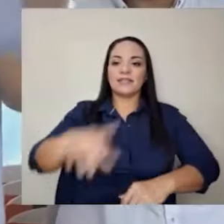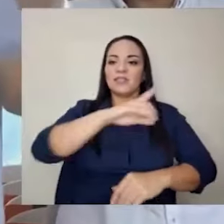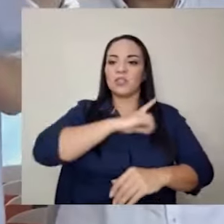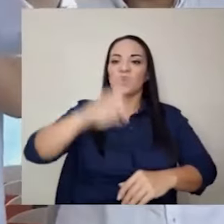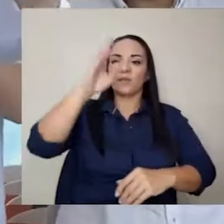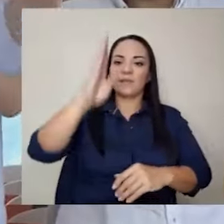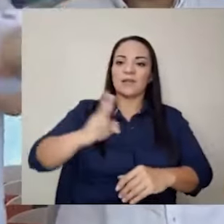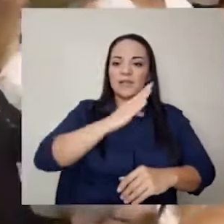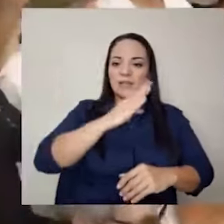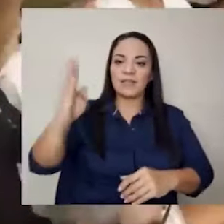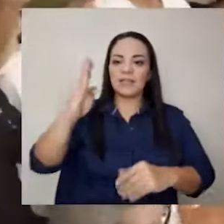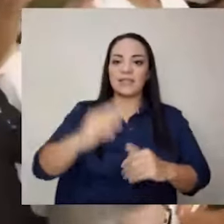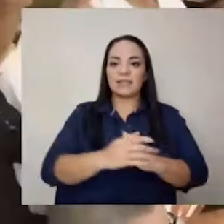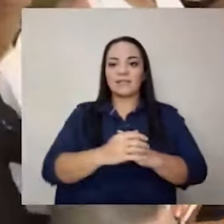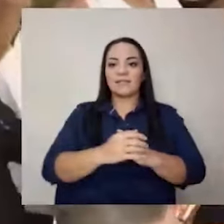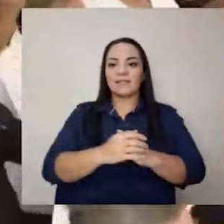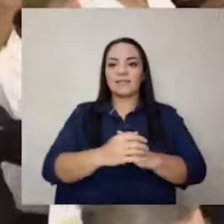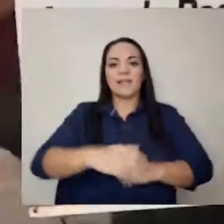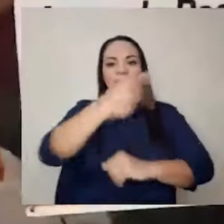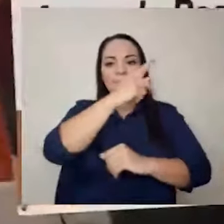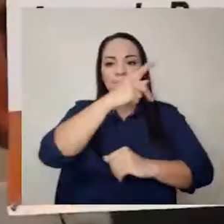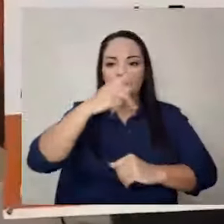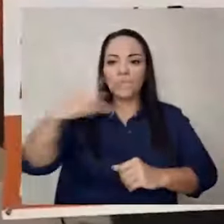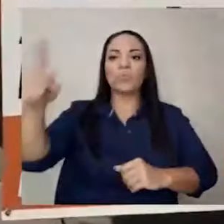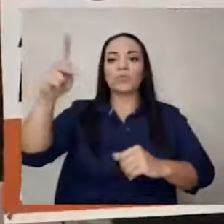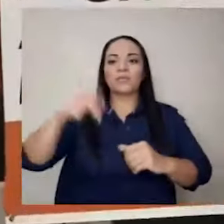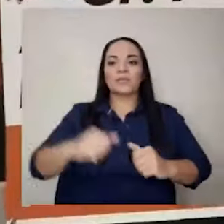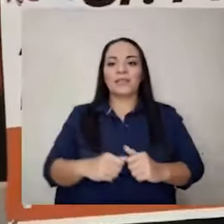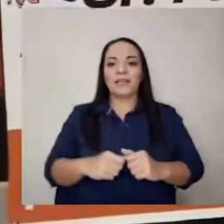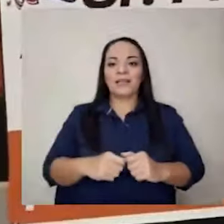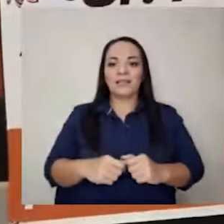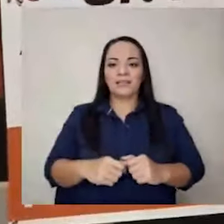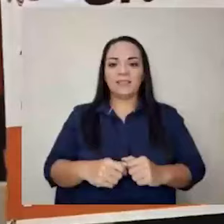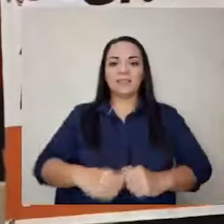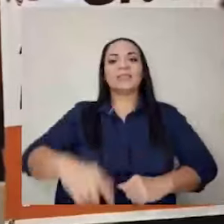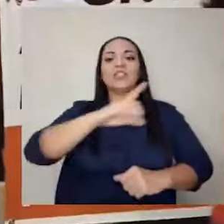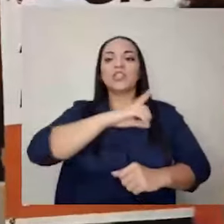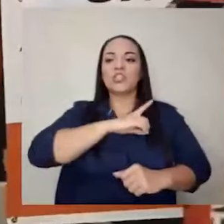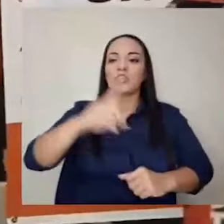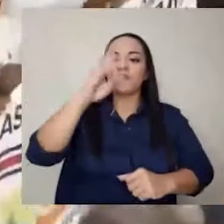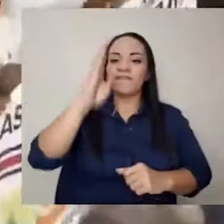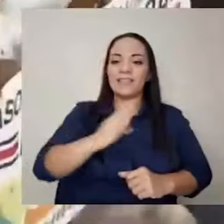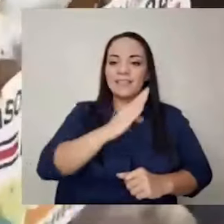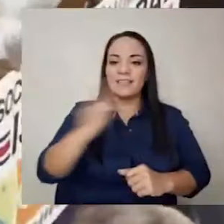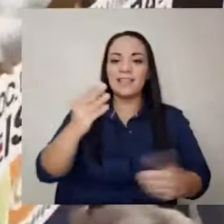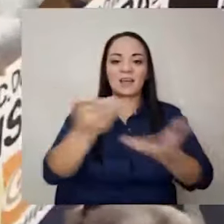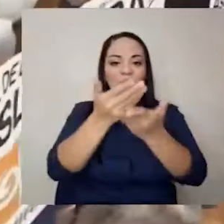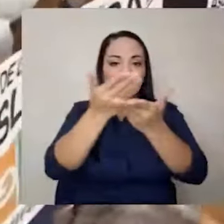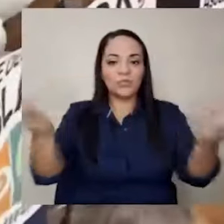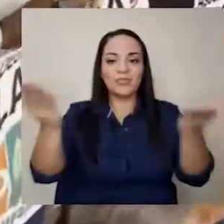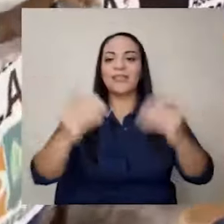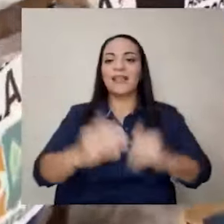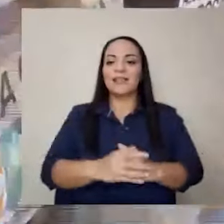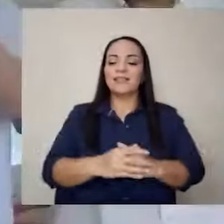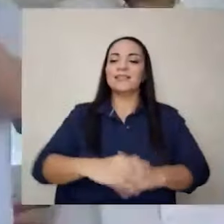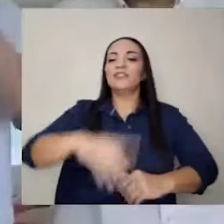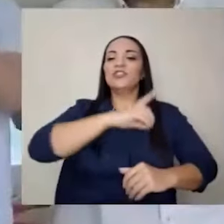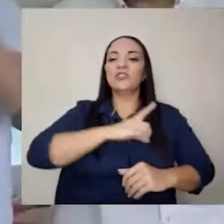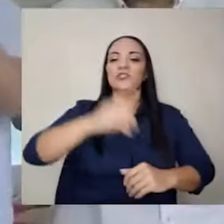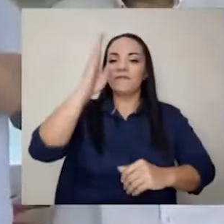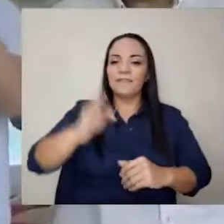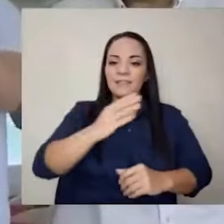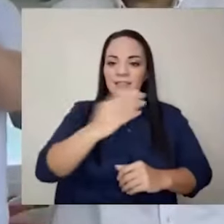bendiga a Punta Arenas, que Dios los bendiga a ustedes, que Dios